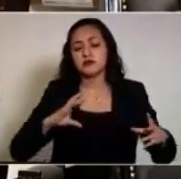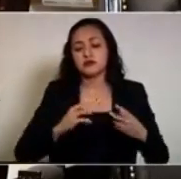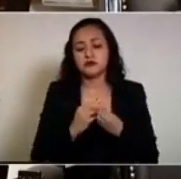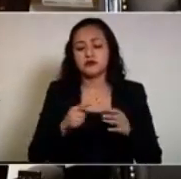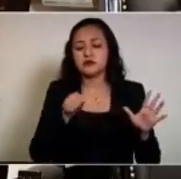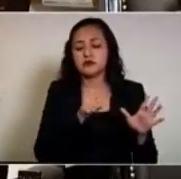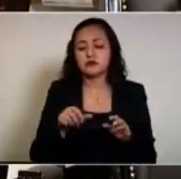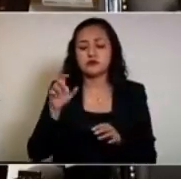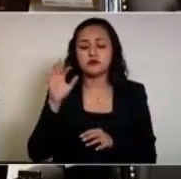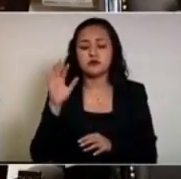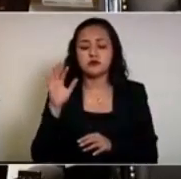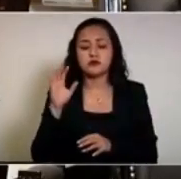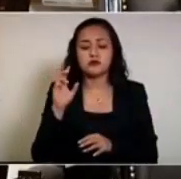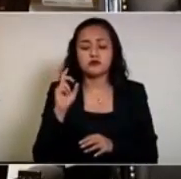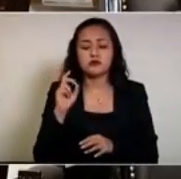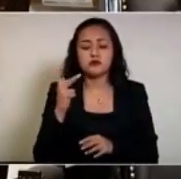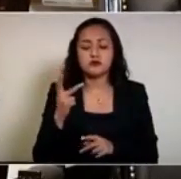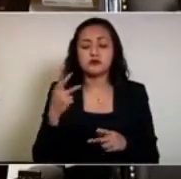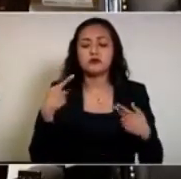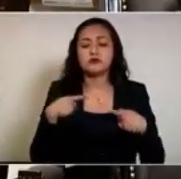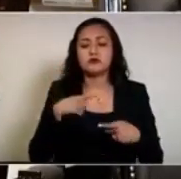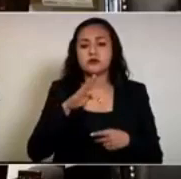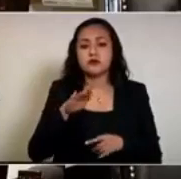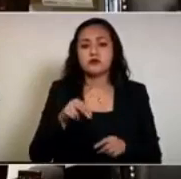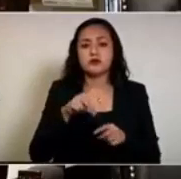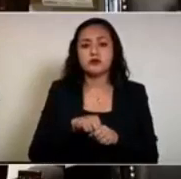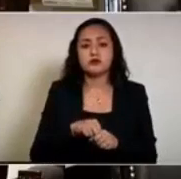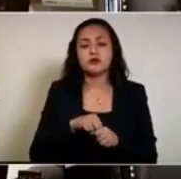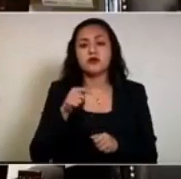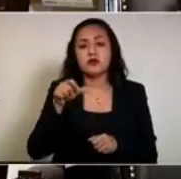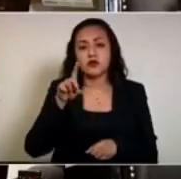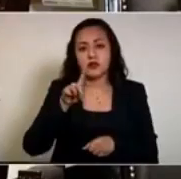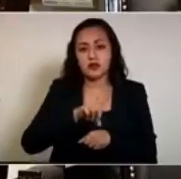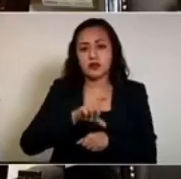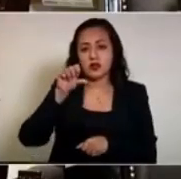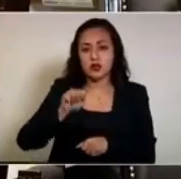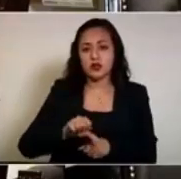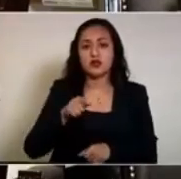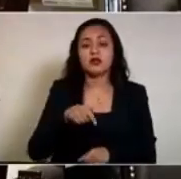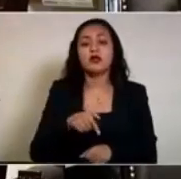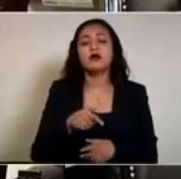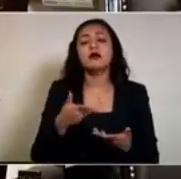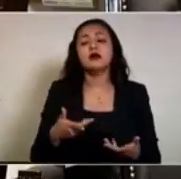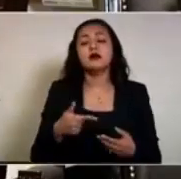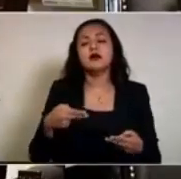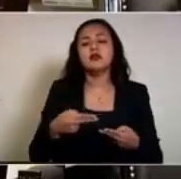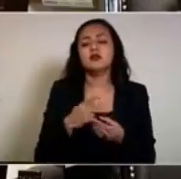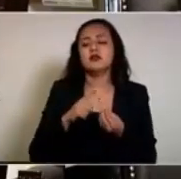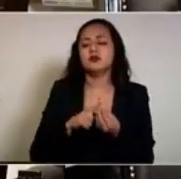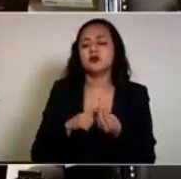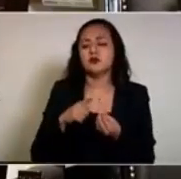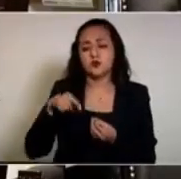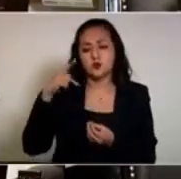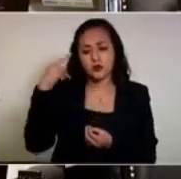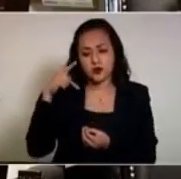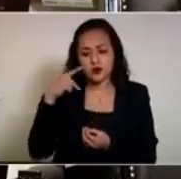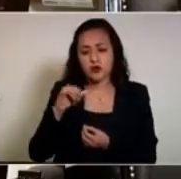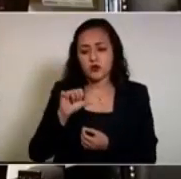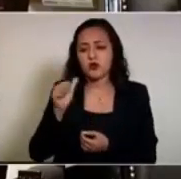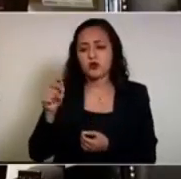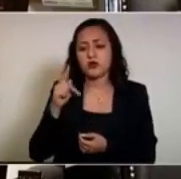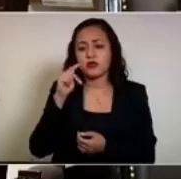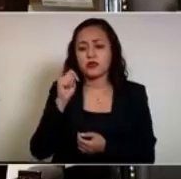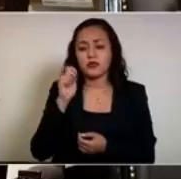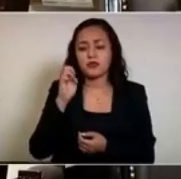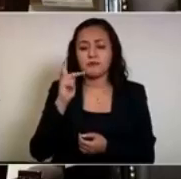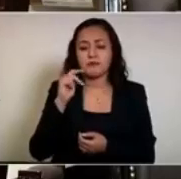de 638 poblanos migrantes fallecidos confirmados al día de hoy. Estos dos eran originarios de Puebla y de